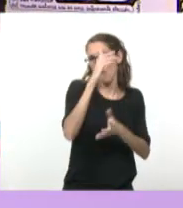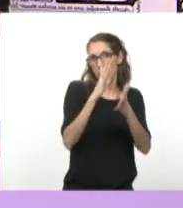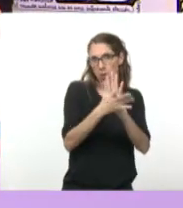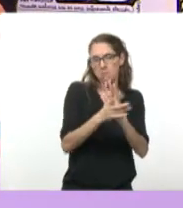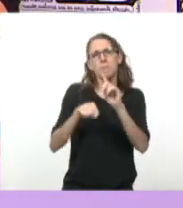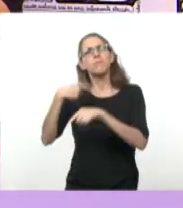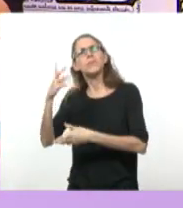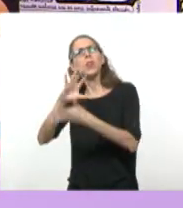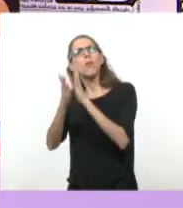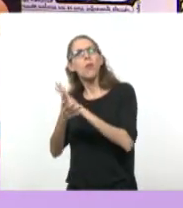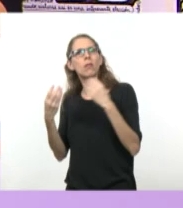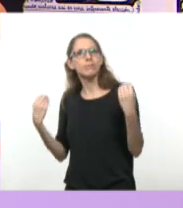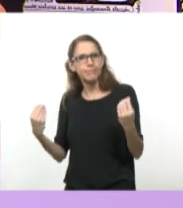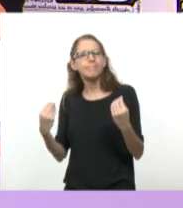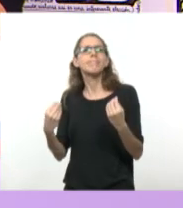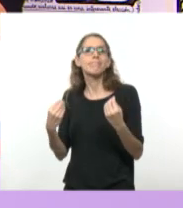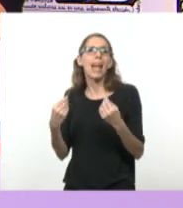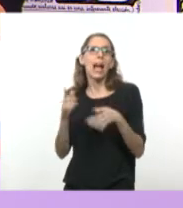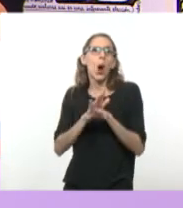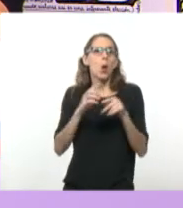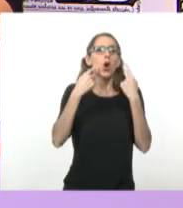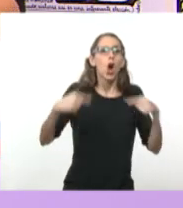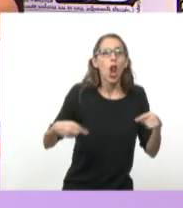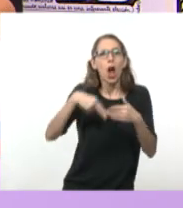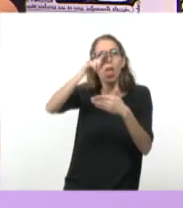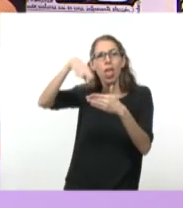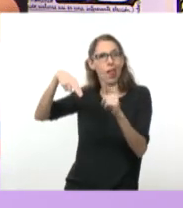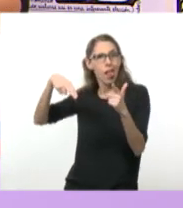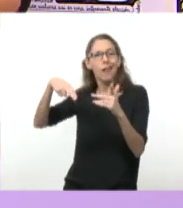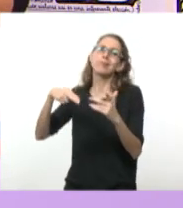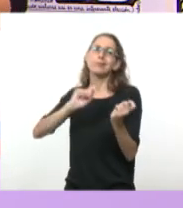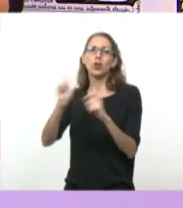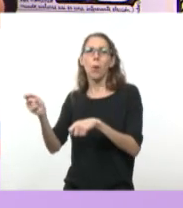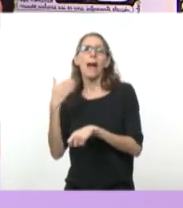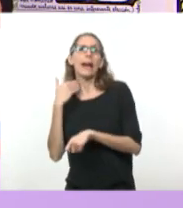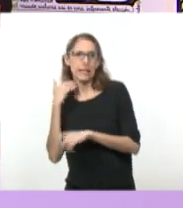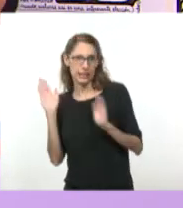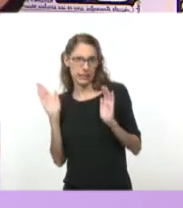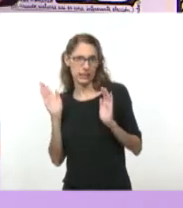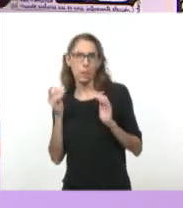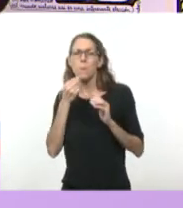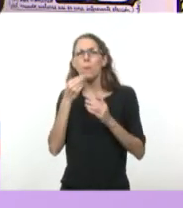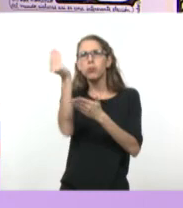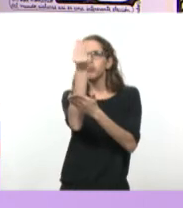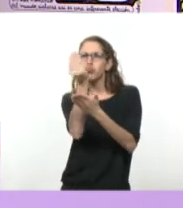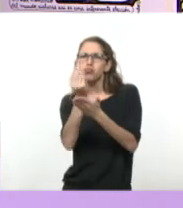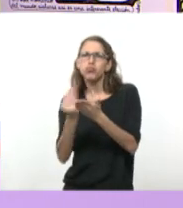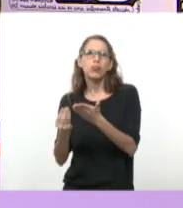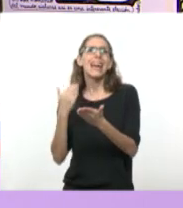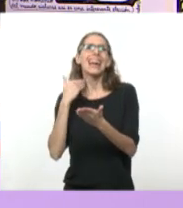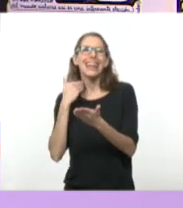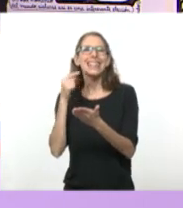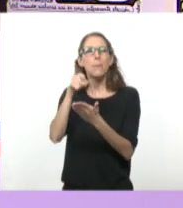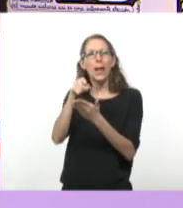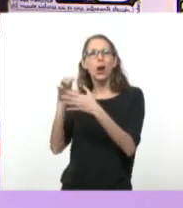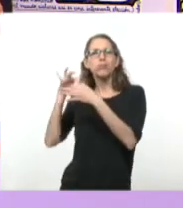utilizarla como color. Yo puedo dibujar y sombrear algo con un gris determinado porque lo que estoy poniendo ahí es el